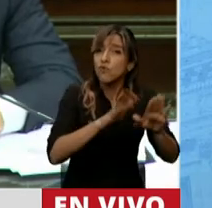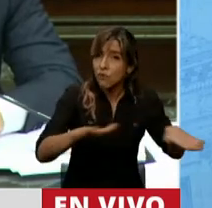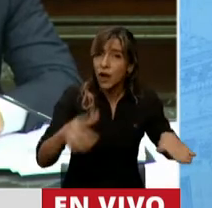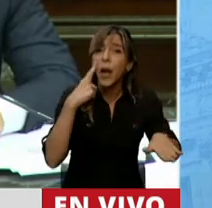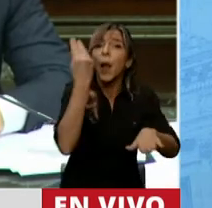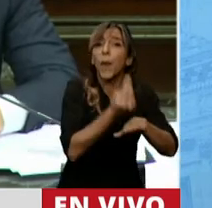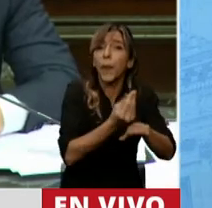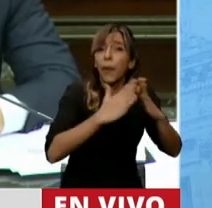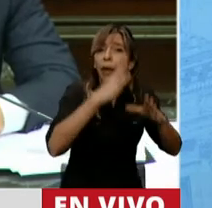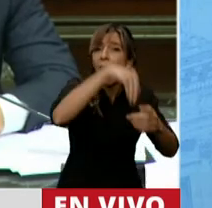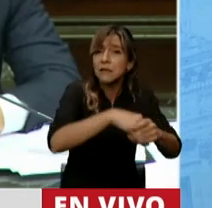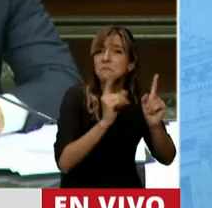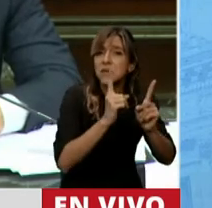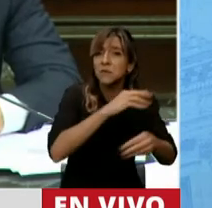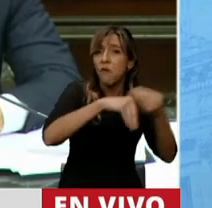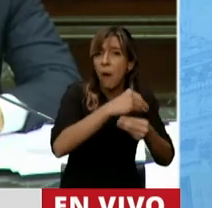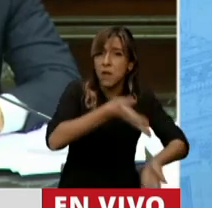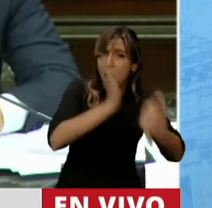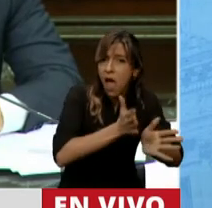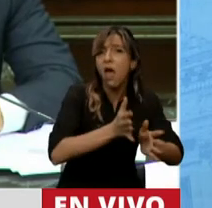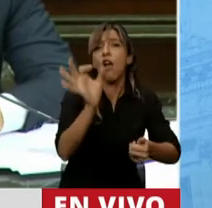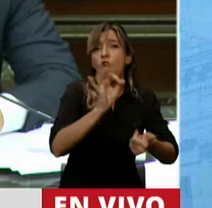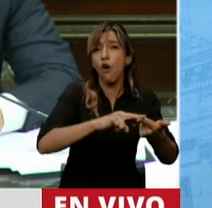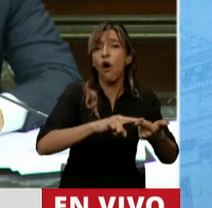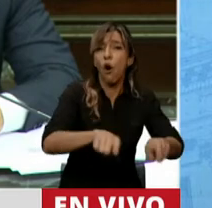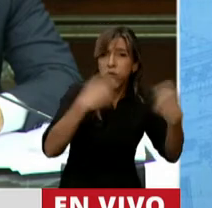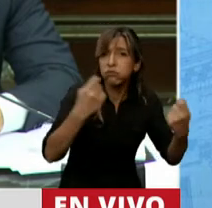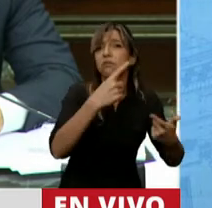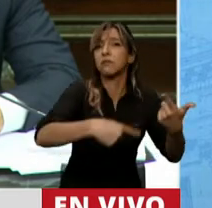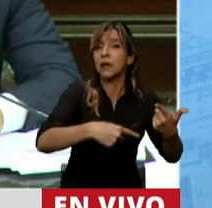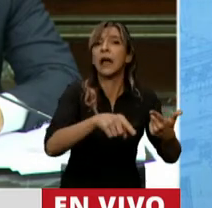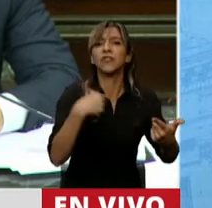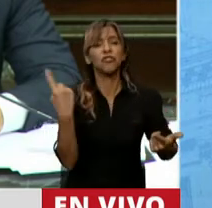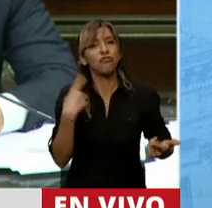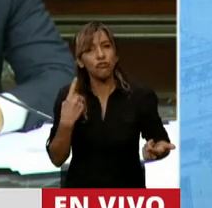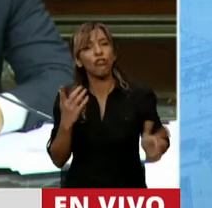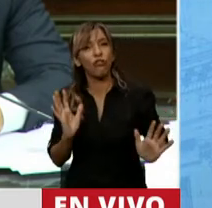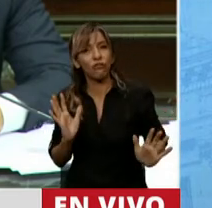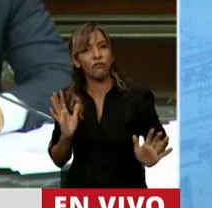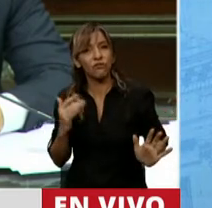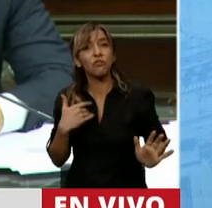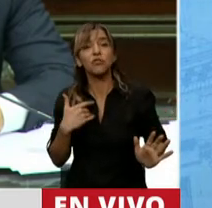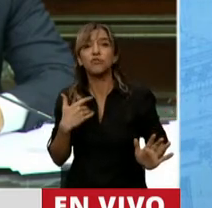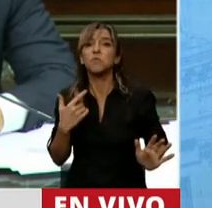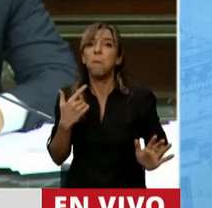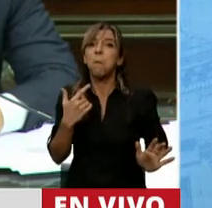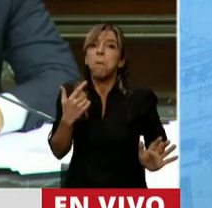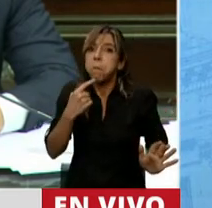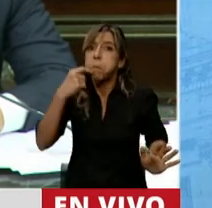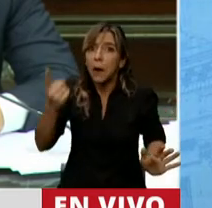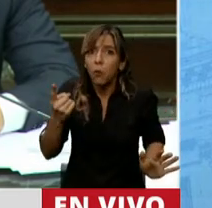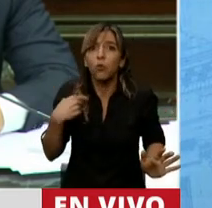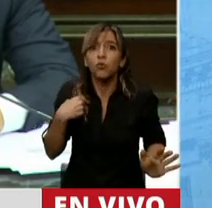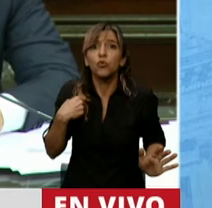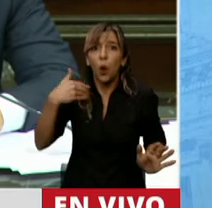o con quienes los maltratan, ¿cuánto tiempo más necesitamos para habilitar una línea 102 donde se pueda denunciar